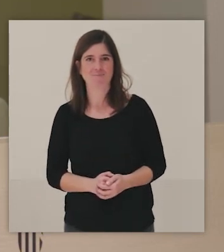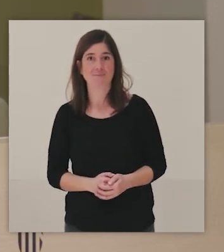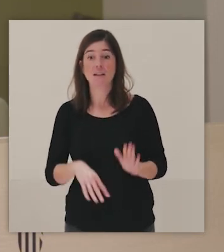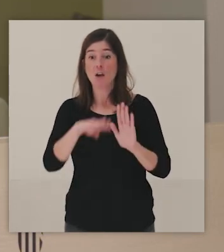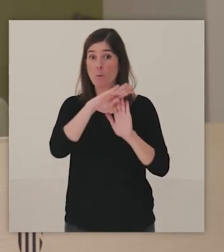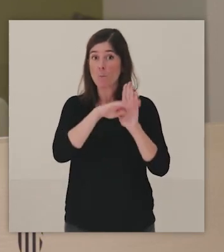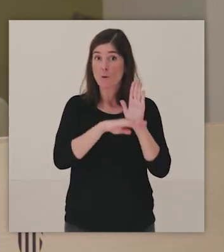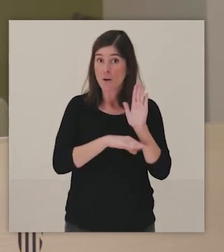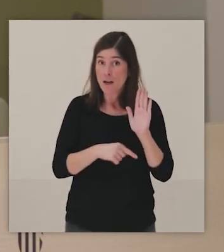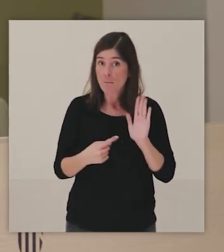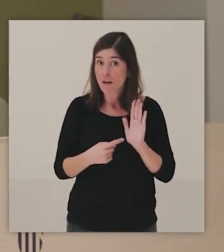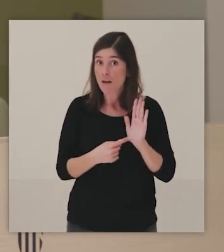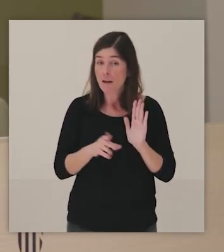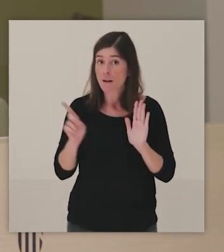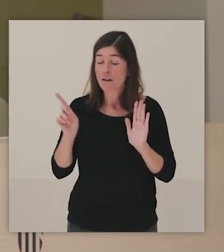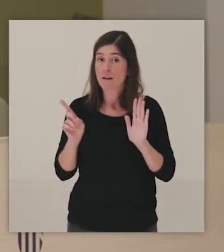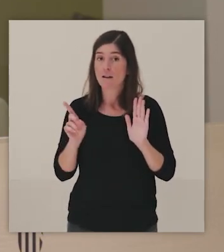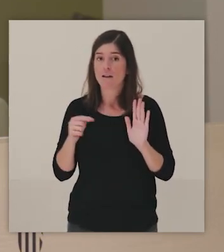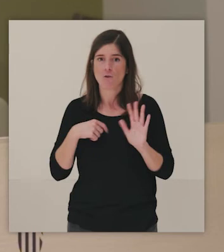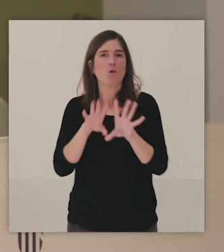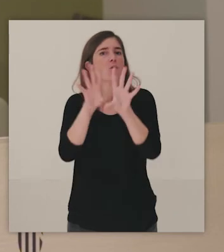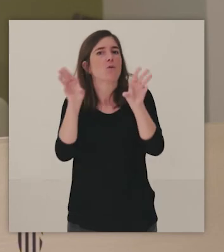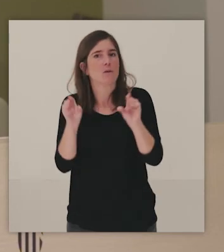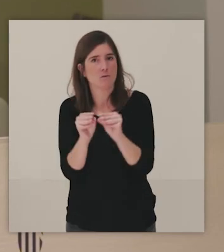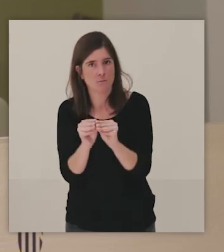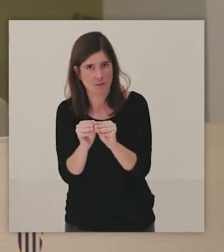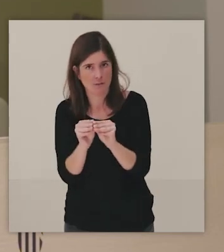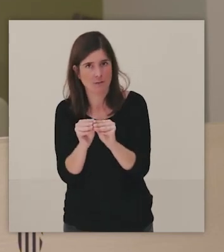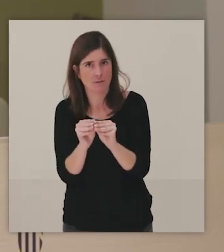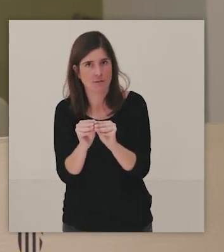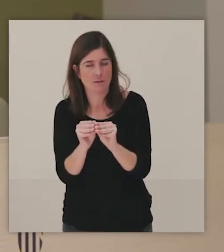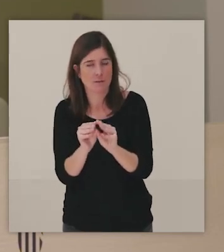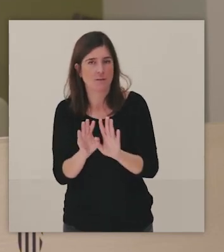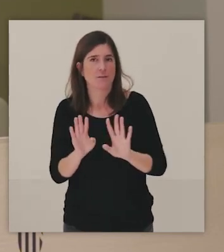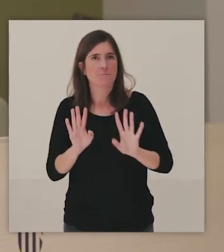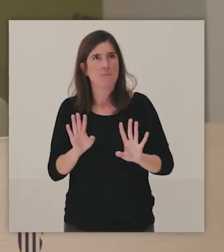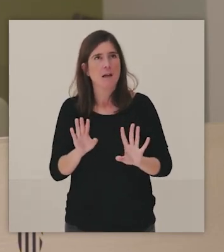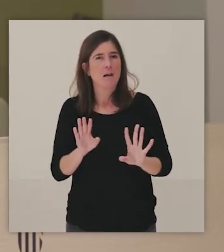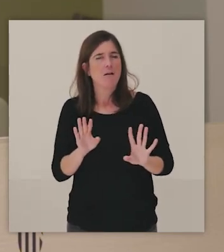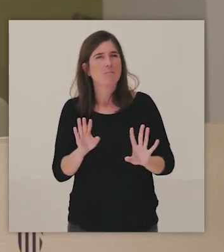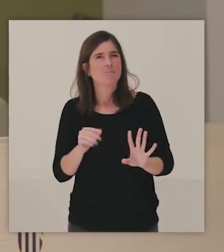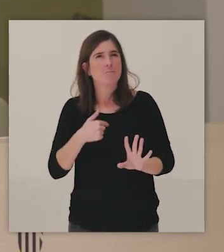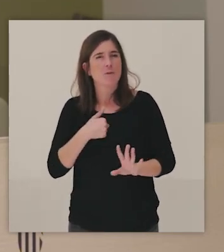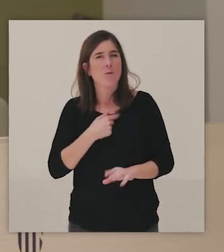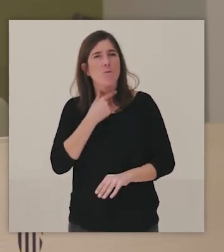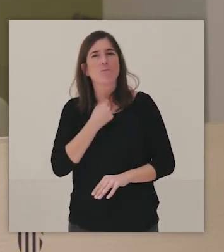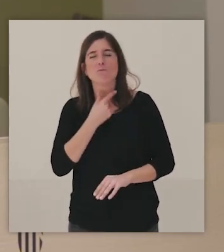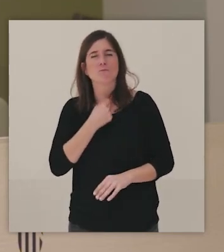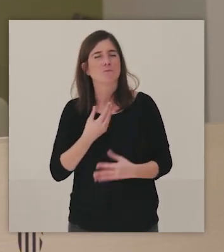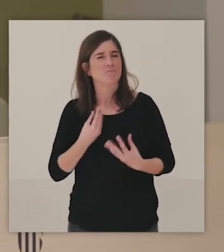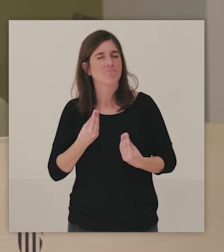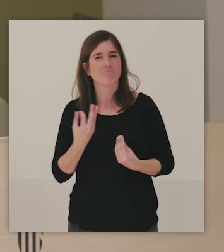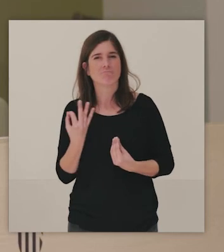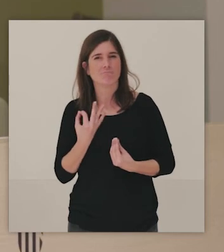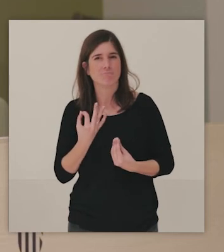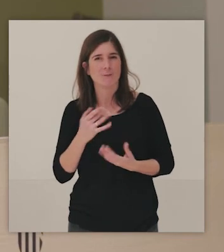De este programa, aparte de este resumen que os he hecho, cosas que me